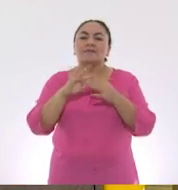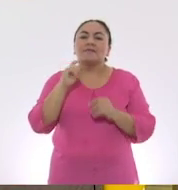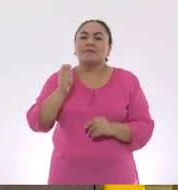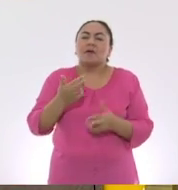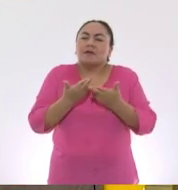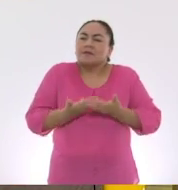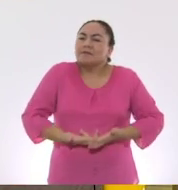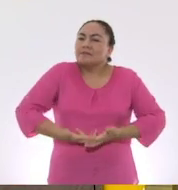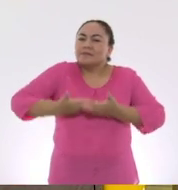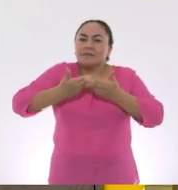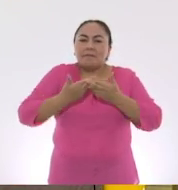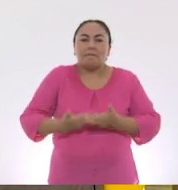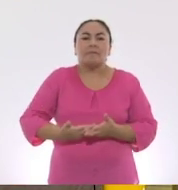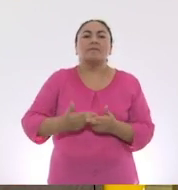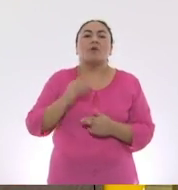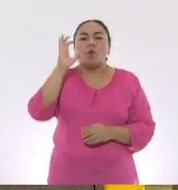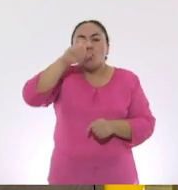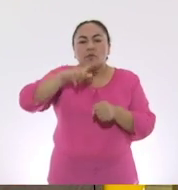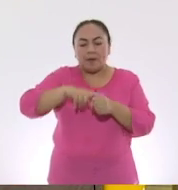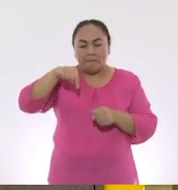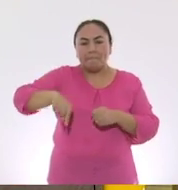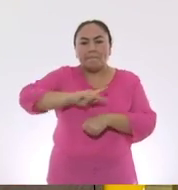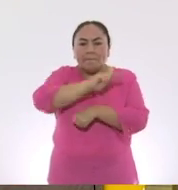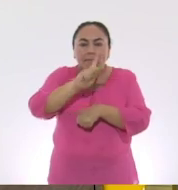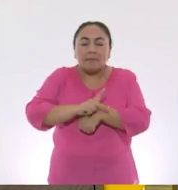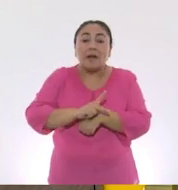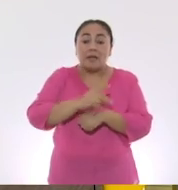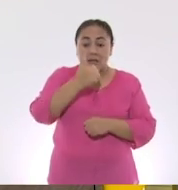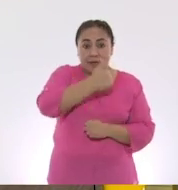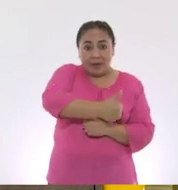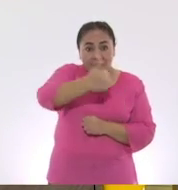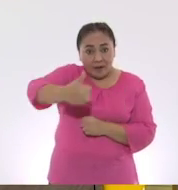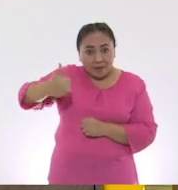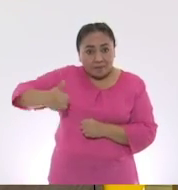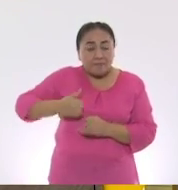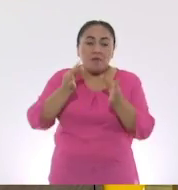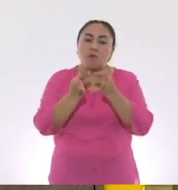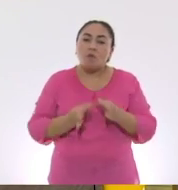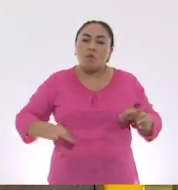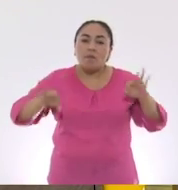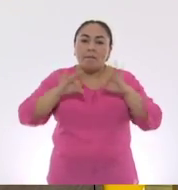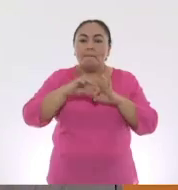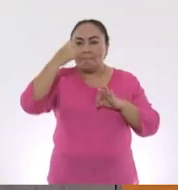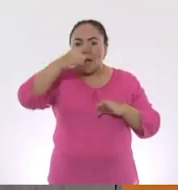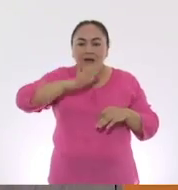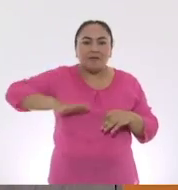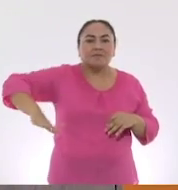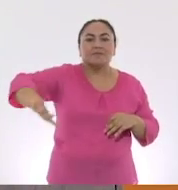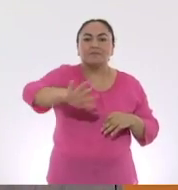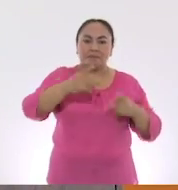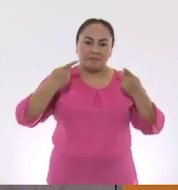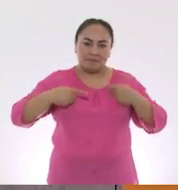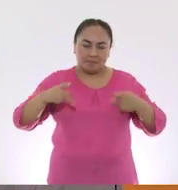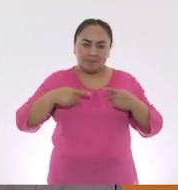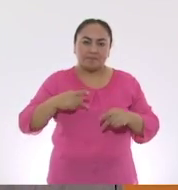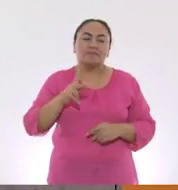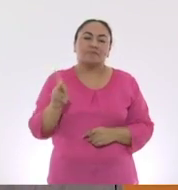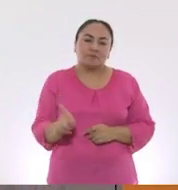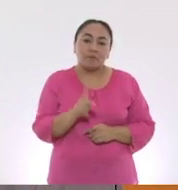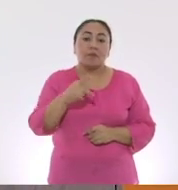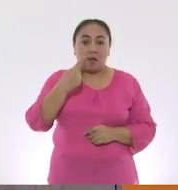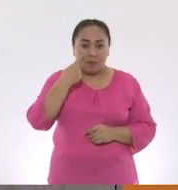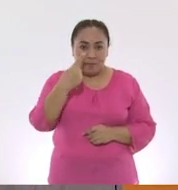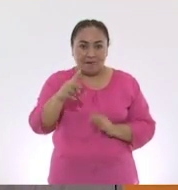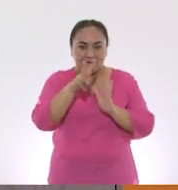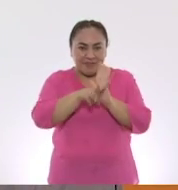cultural que existe en nuestro país y cómo cada uno de nosotros somos importantes para nuestra sociedad. Observa los videos y